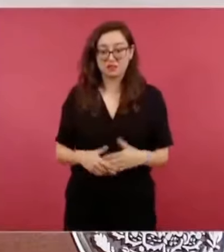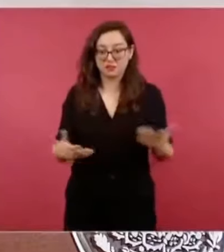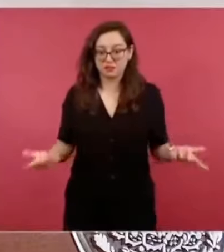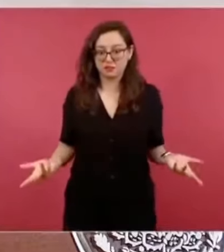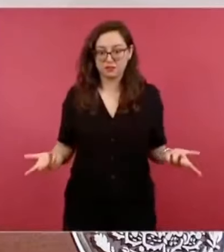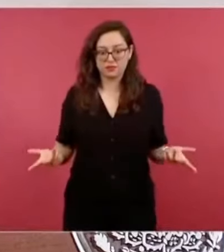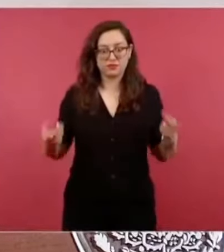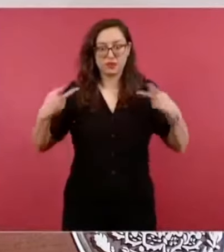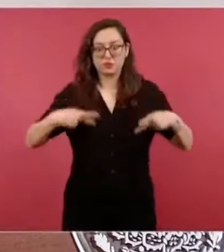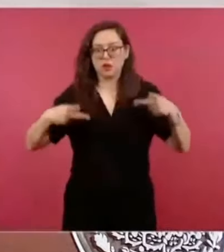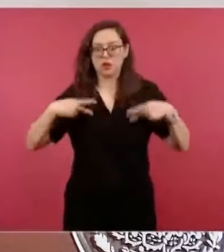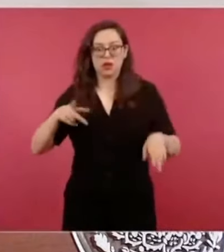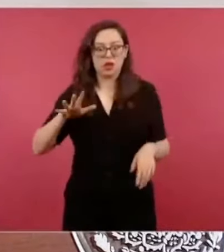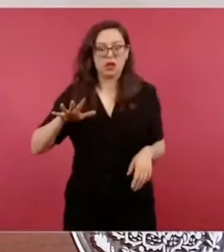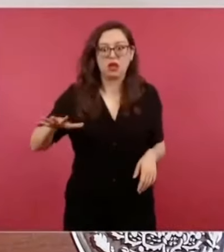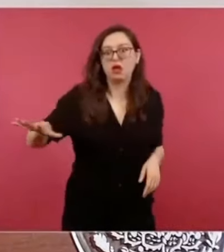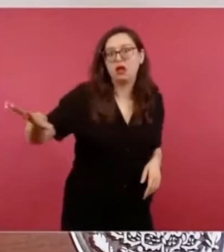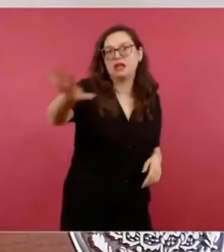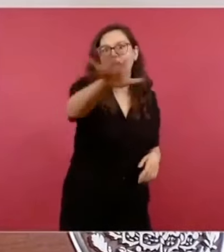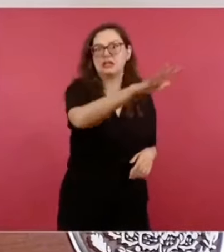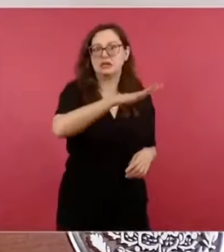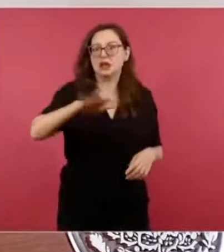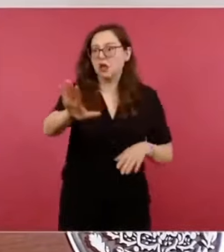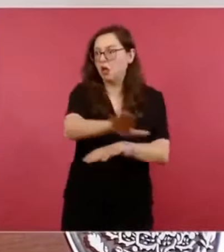del pueblo,